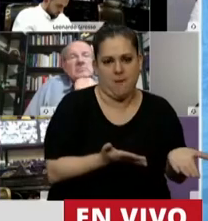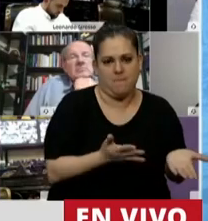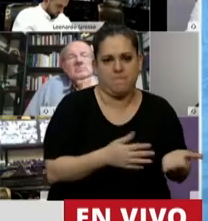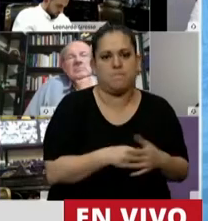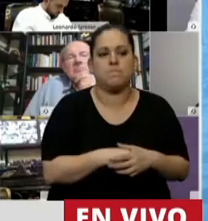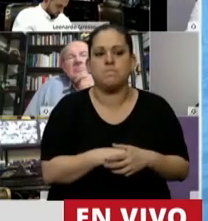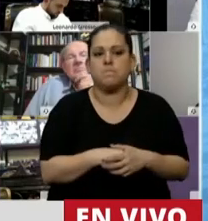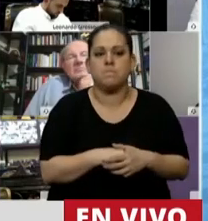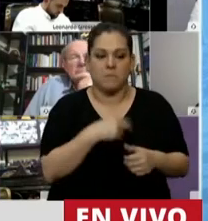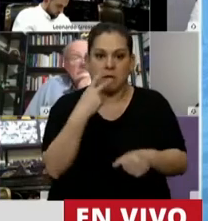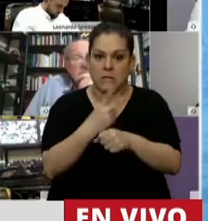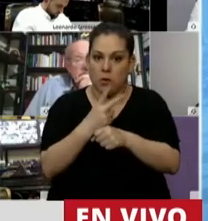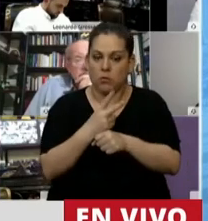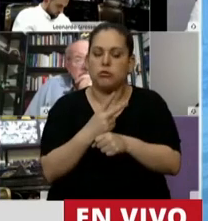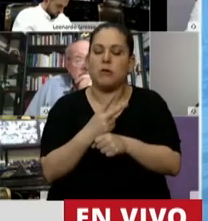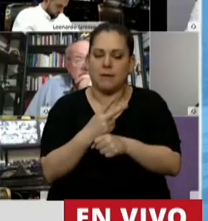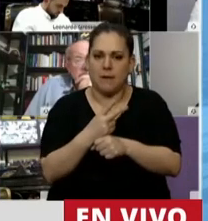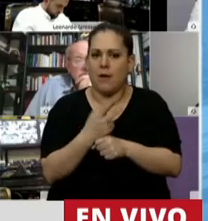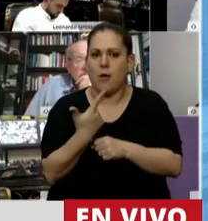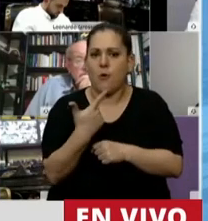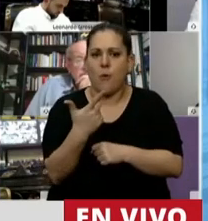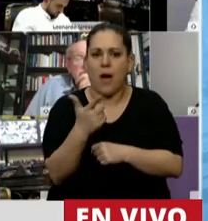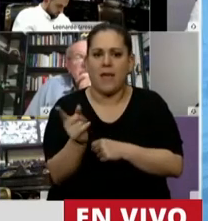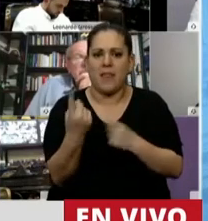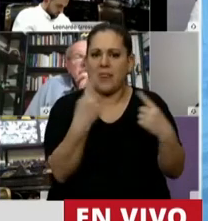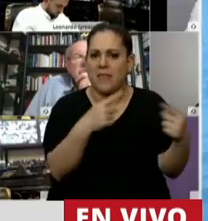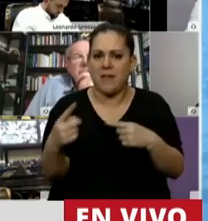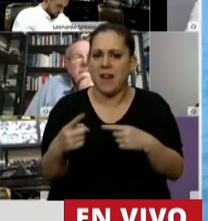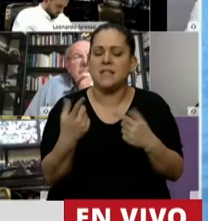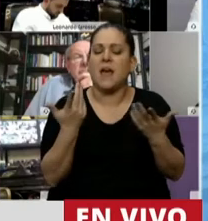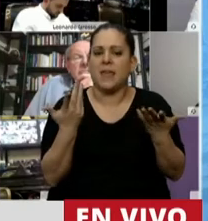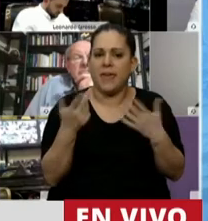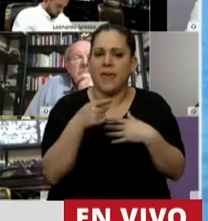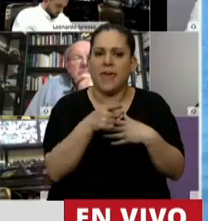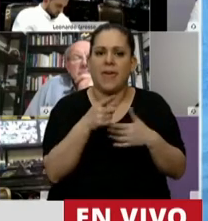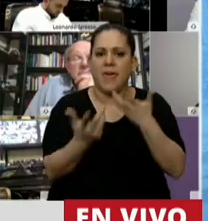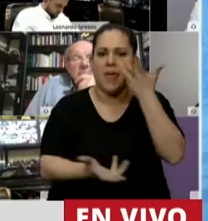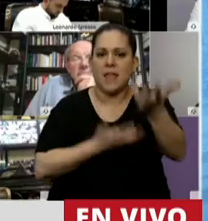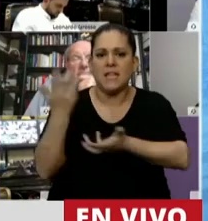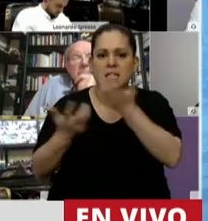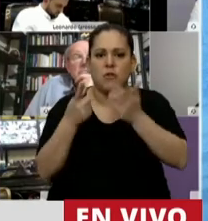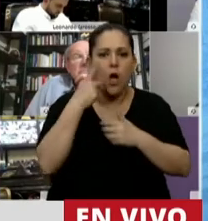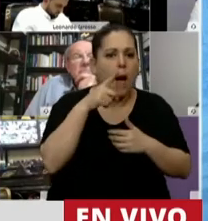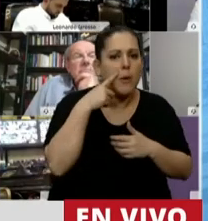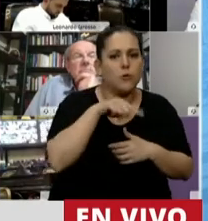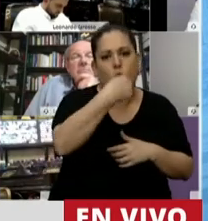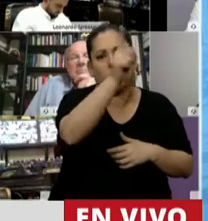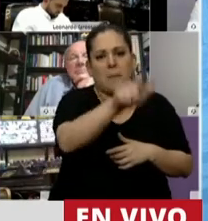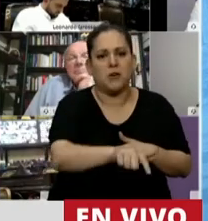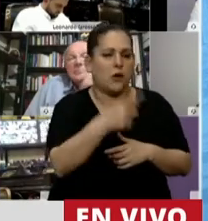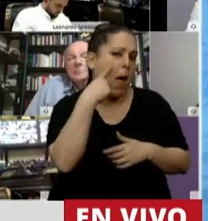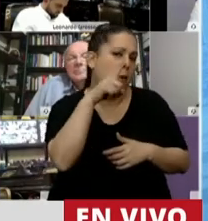segundo lugar, señor presidente, no se distingue, tampoco el supuesto, del incendio provocado por un tercero.